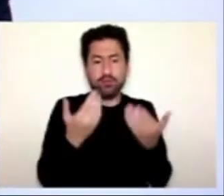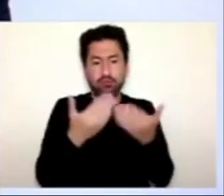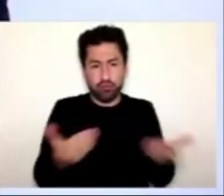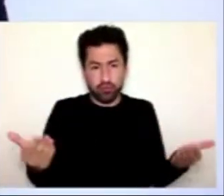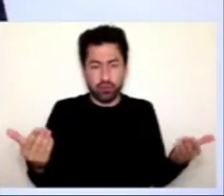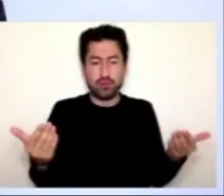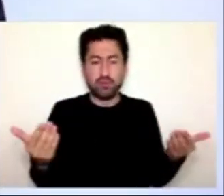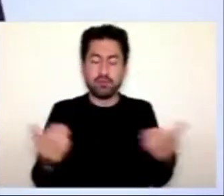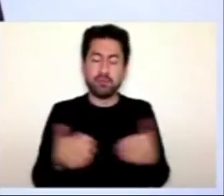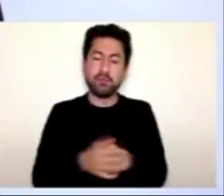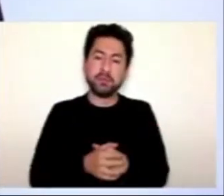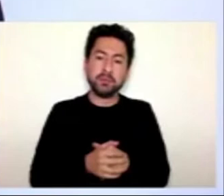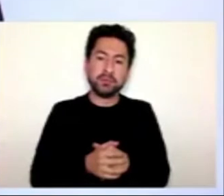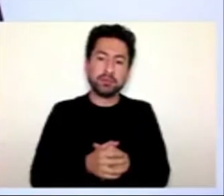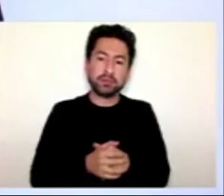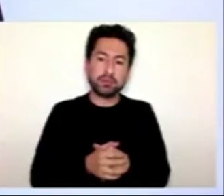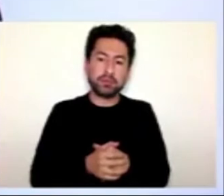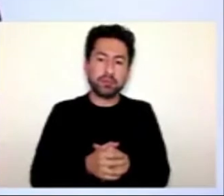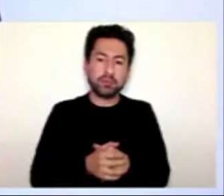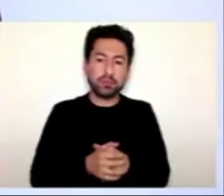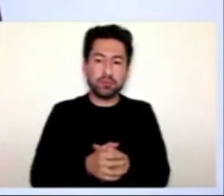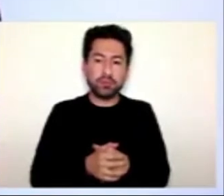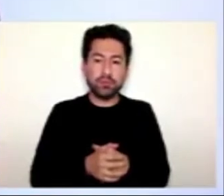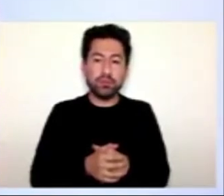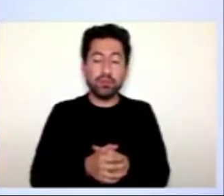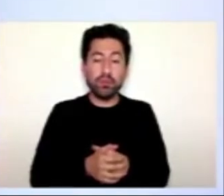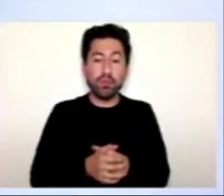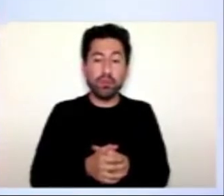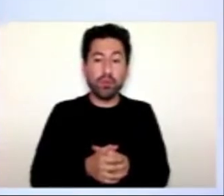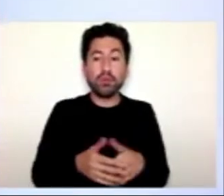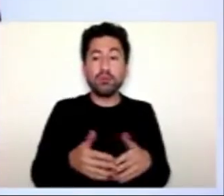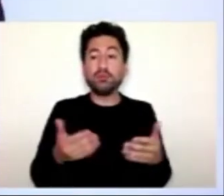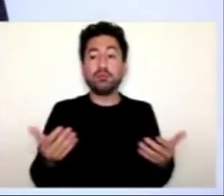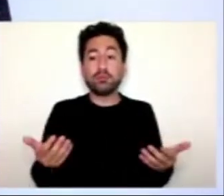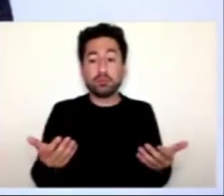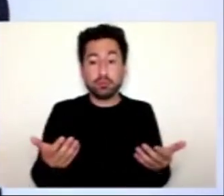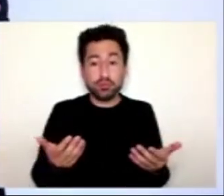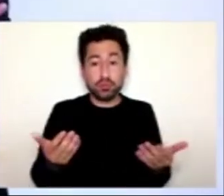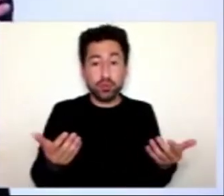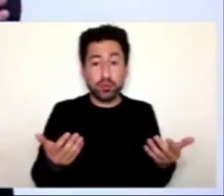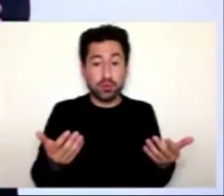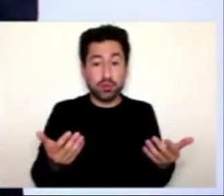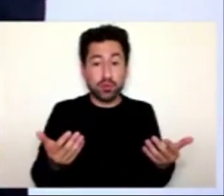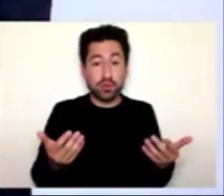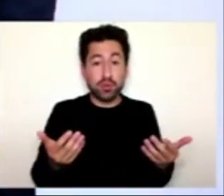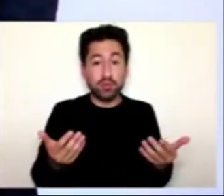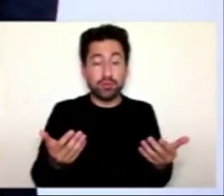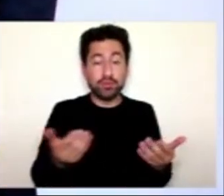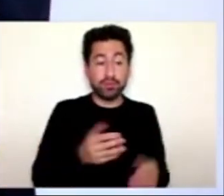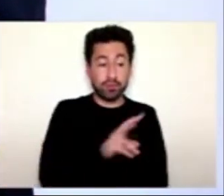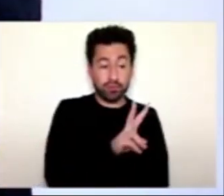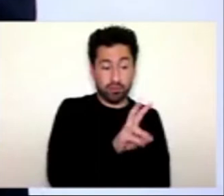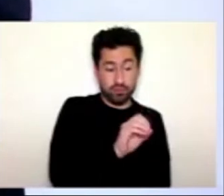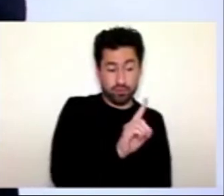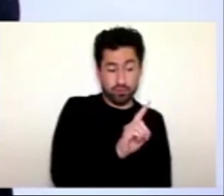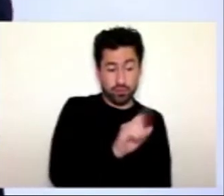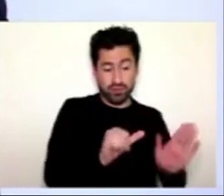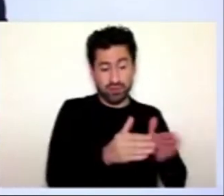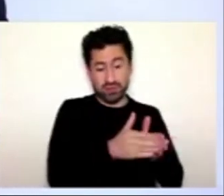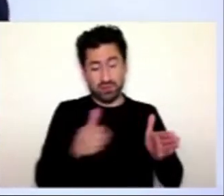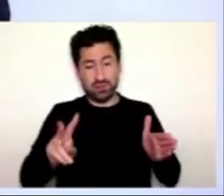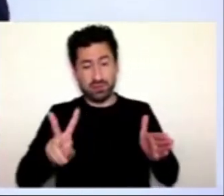Y puedo decir que hemos movilizado del 2016 al 2020 10